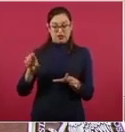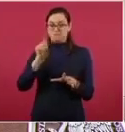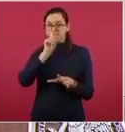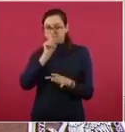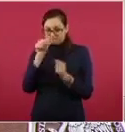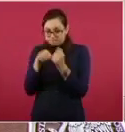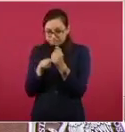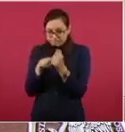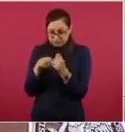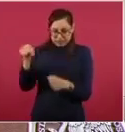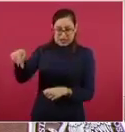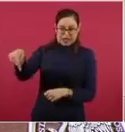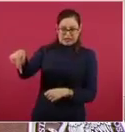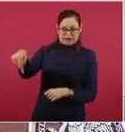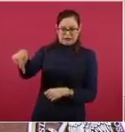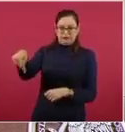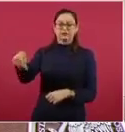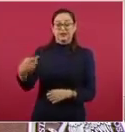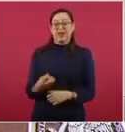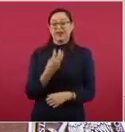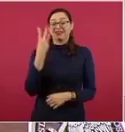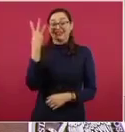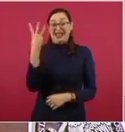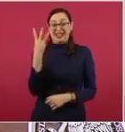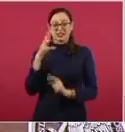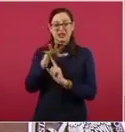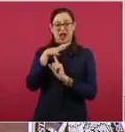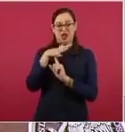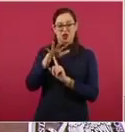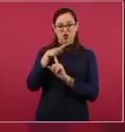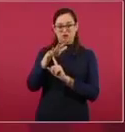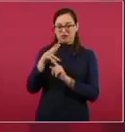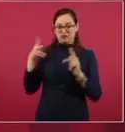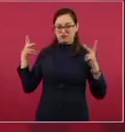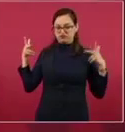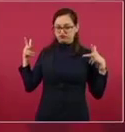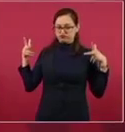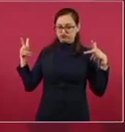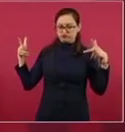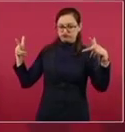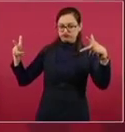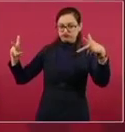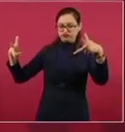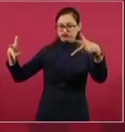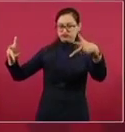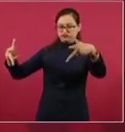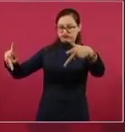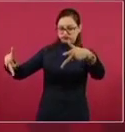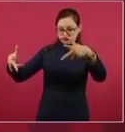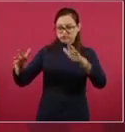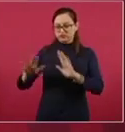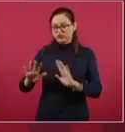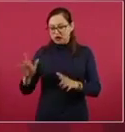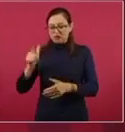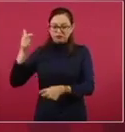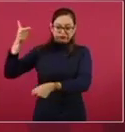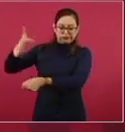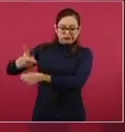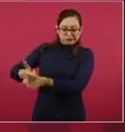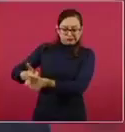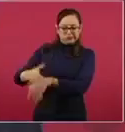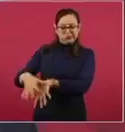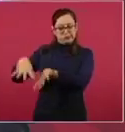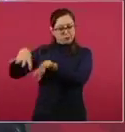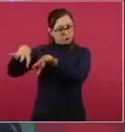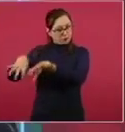detención, a punto de llegar al